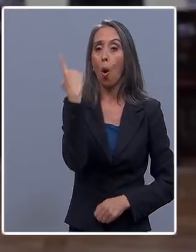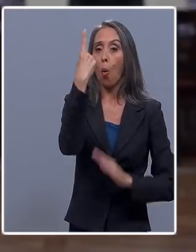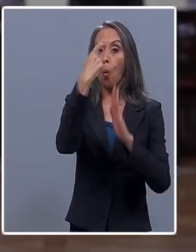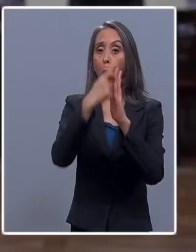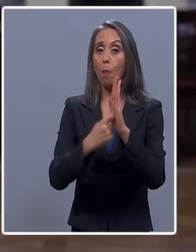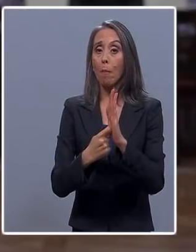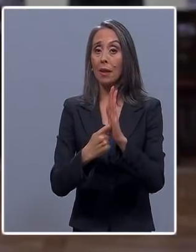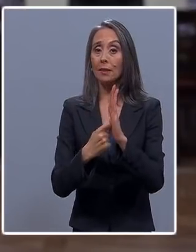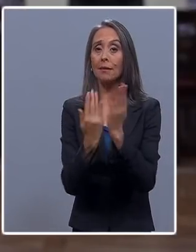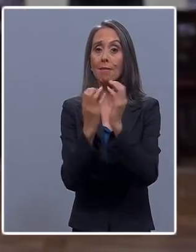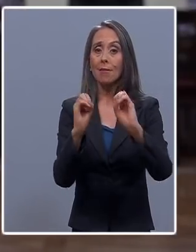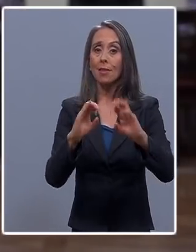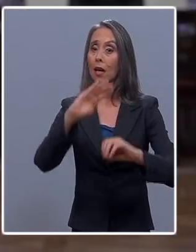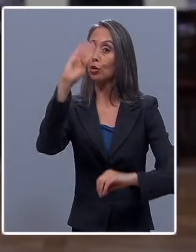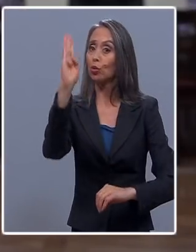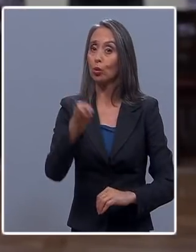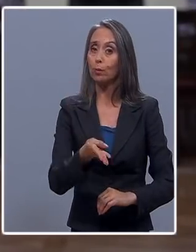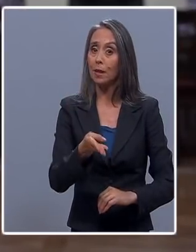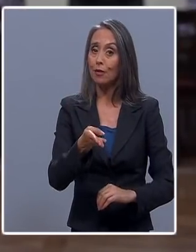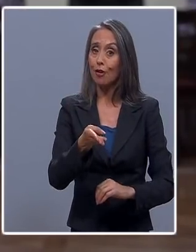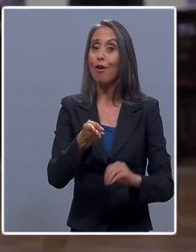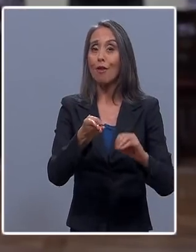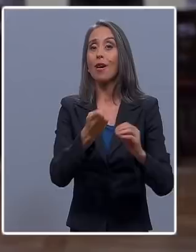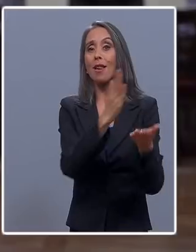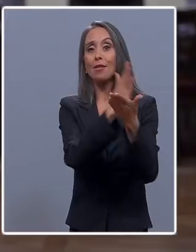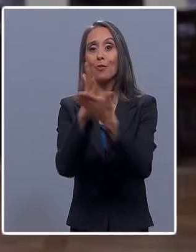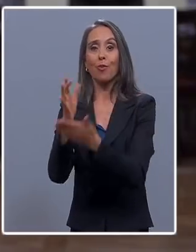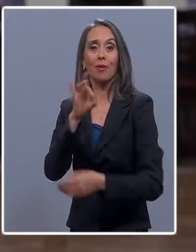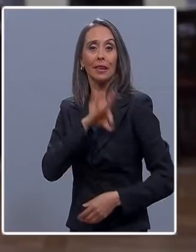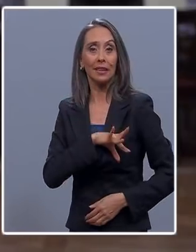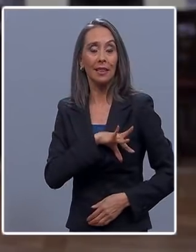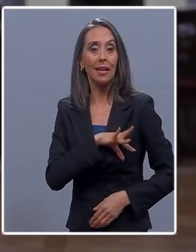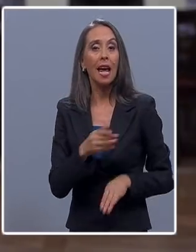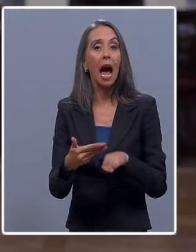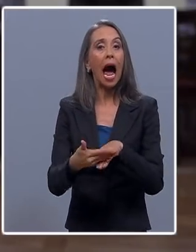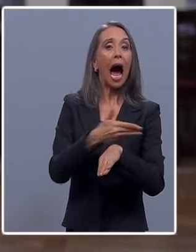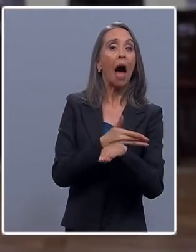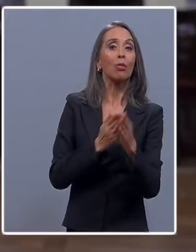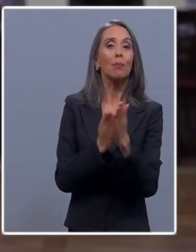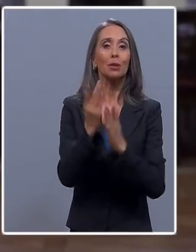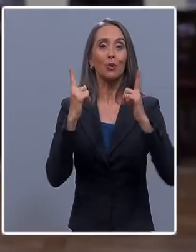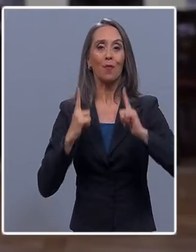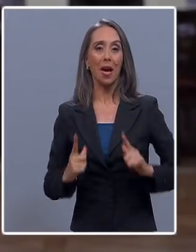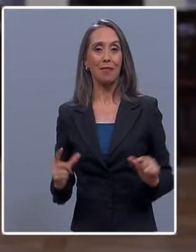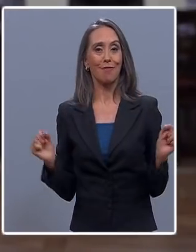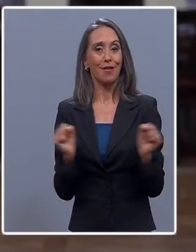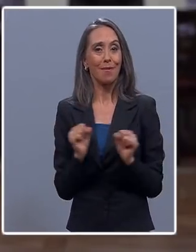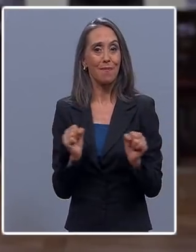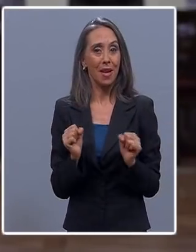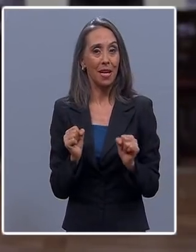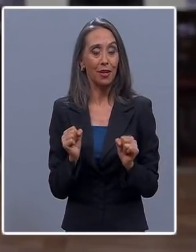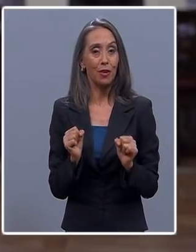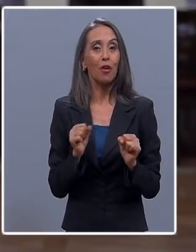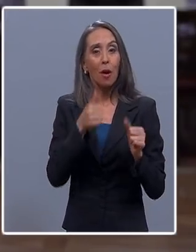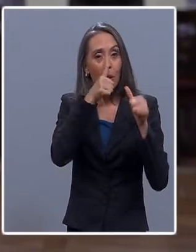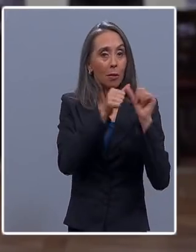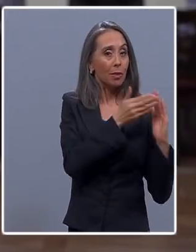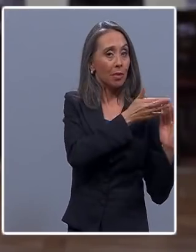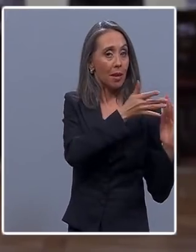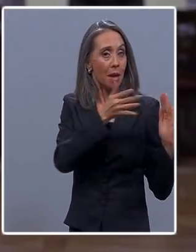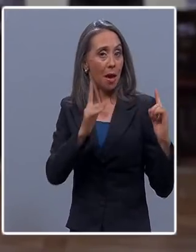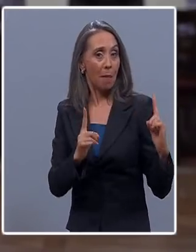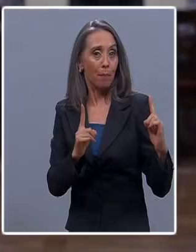suspendimos las clases en el sistema escolar chileno y anticipamos las vacaciones de invierno. Durante este período